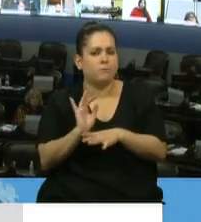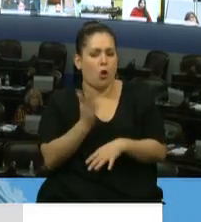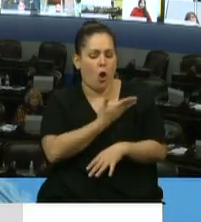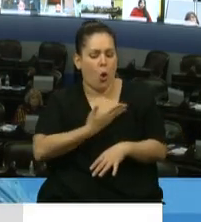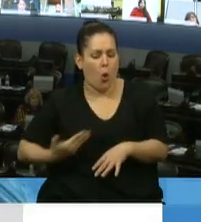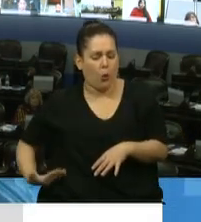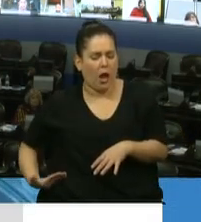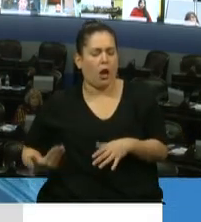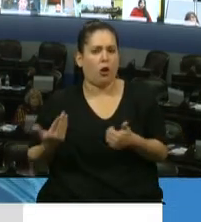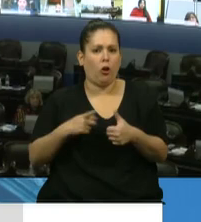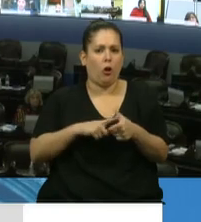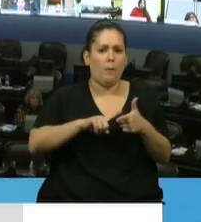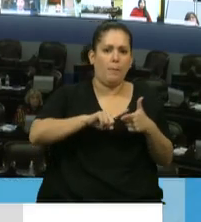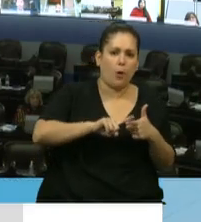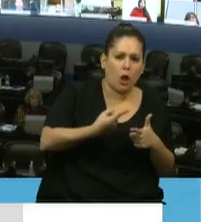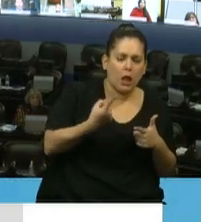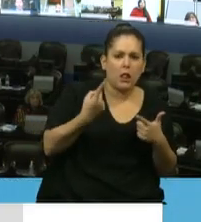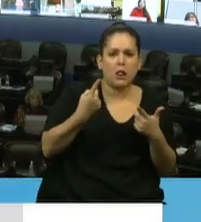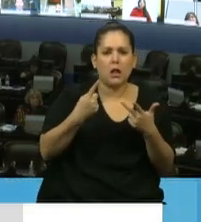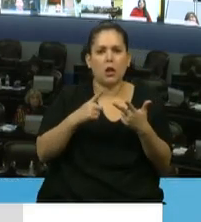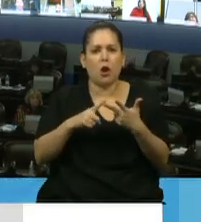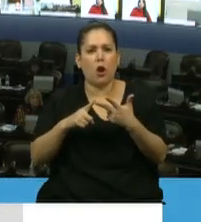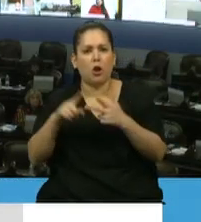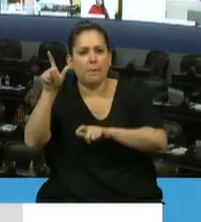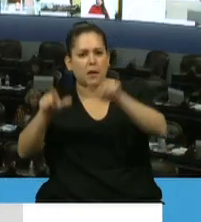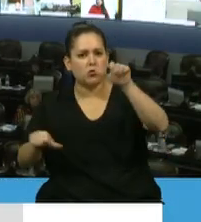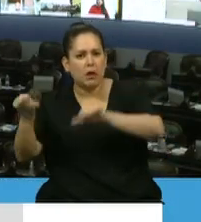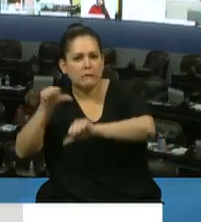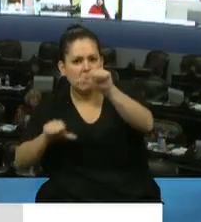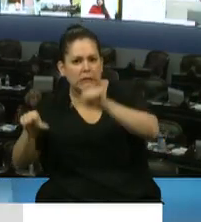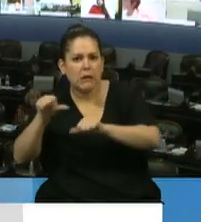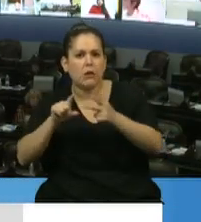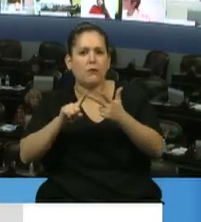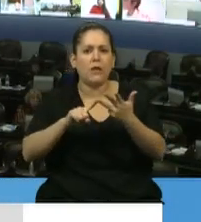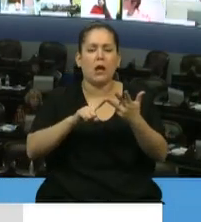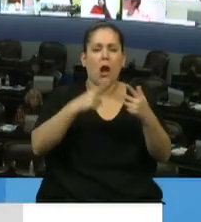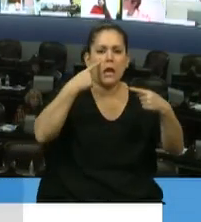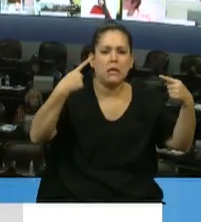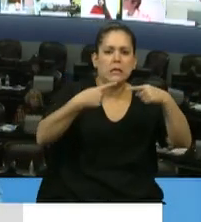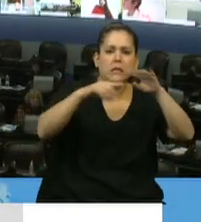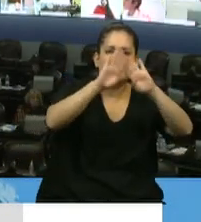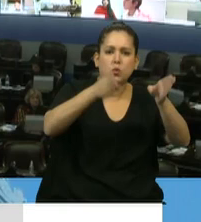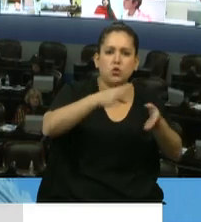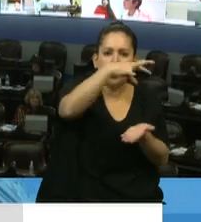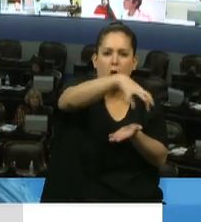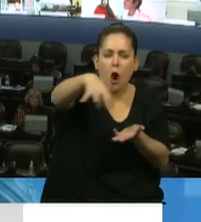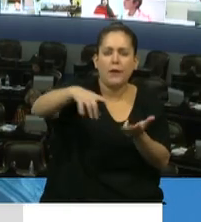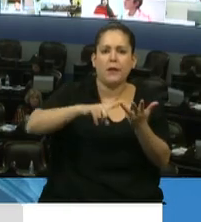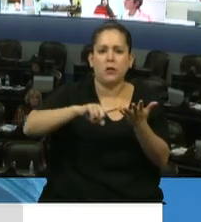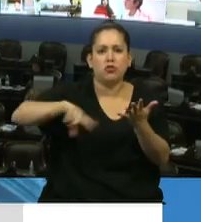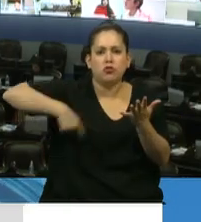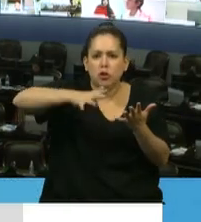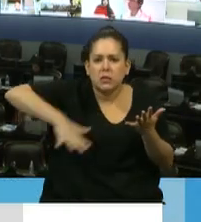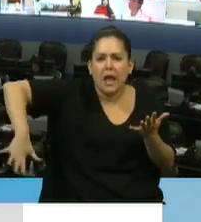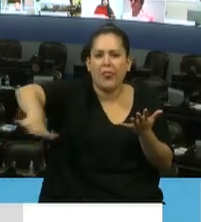a los políticos, a los científicos, a las instituciones, a las sociedades,